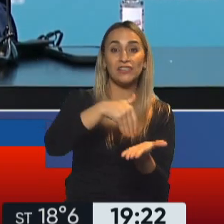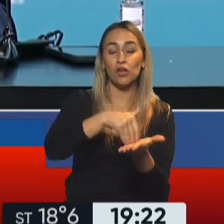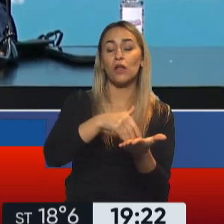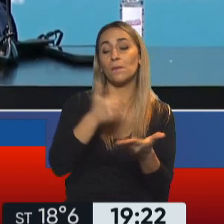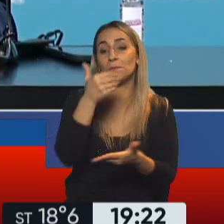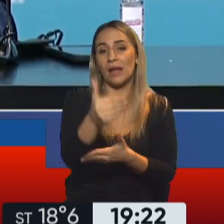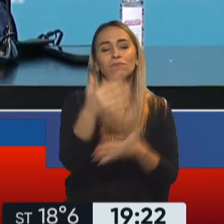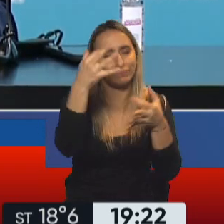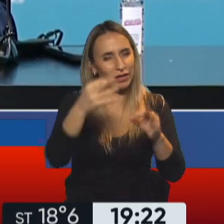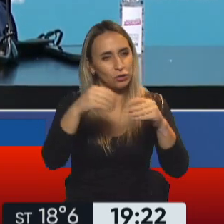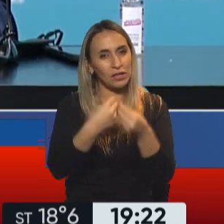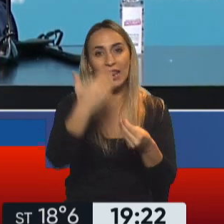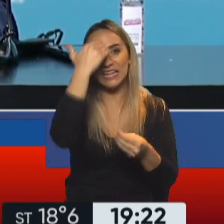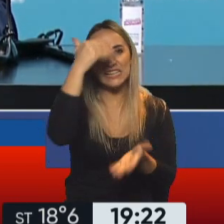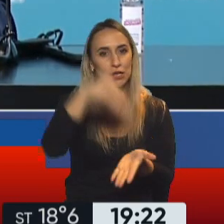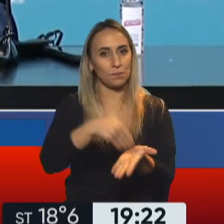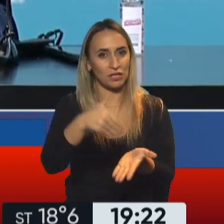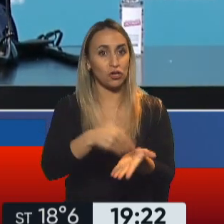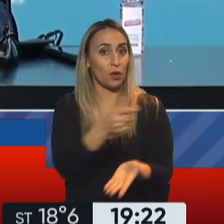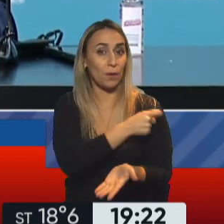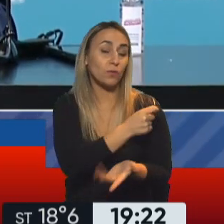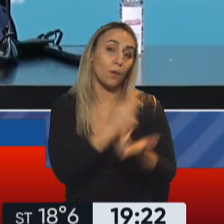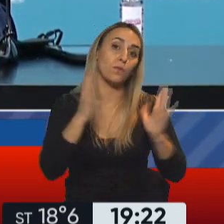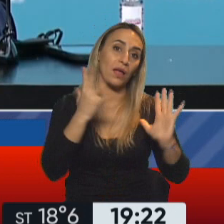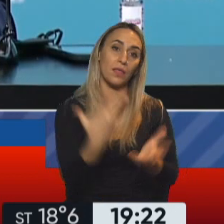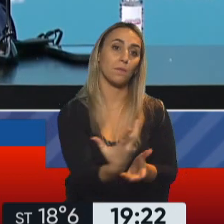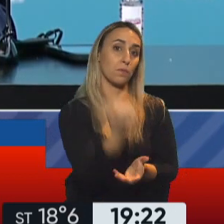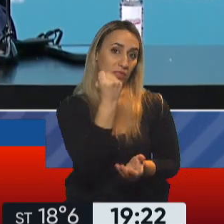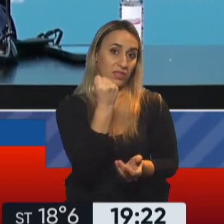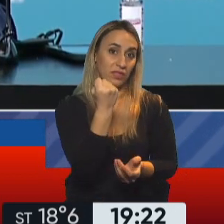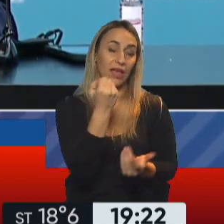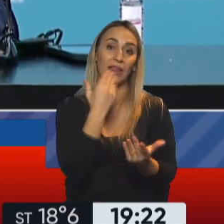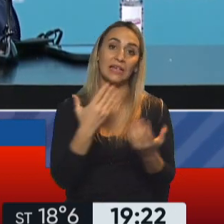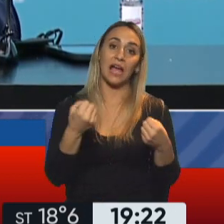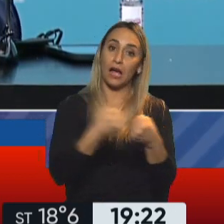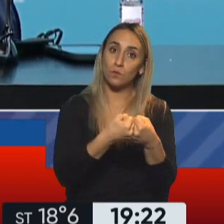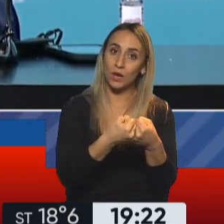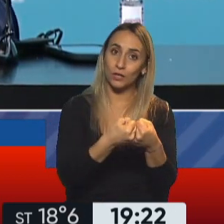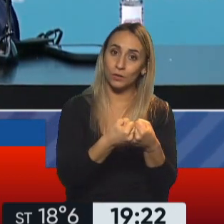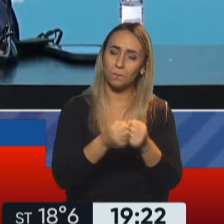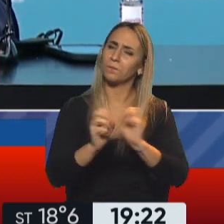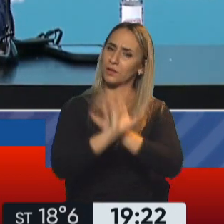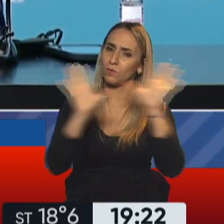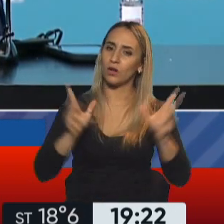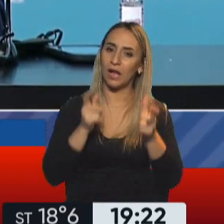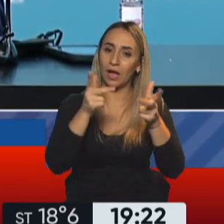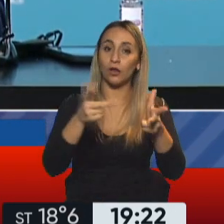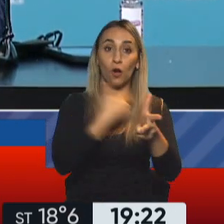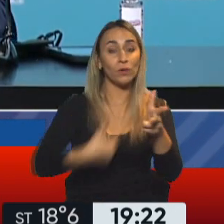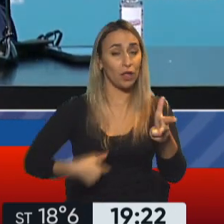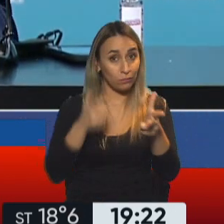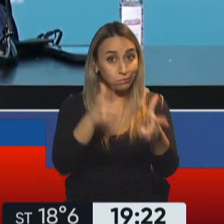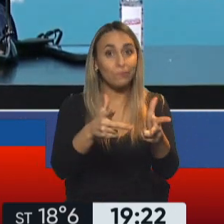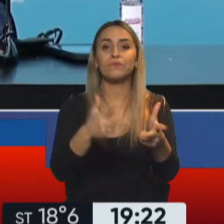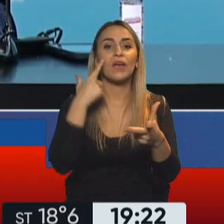rigor son 15 millones de vacunas que se podrían obtener en el marco de este acuerdo y lo que dijo muy claramente el gobernador, es un